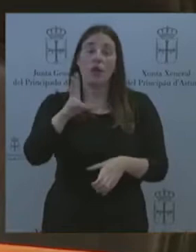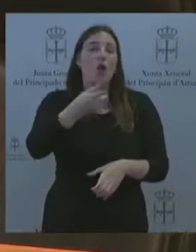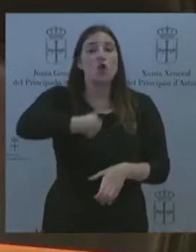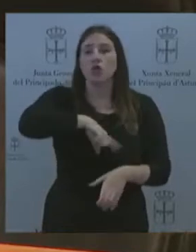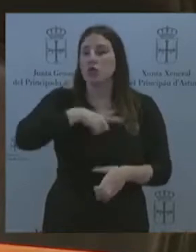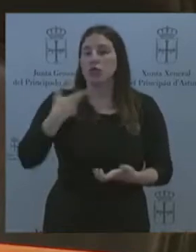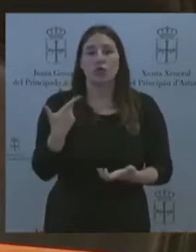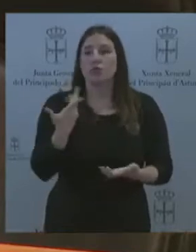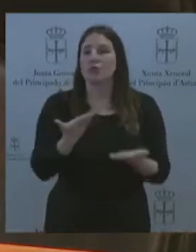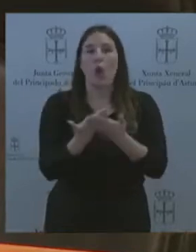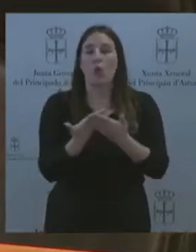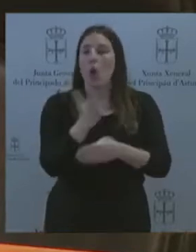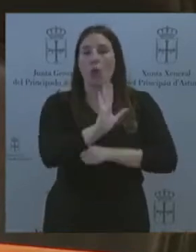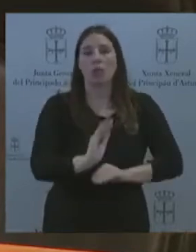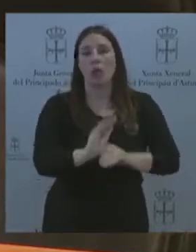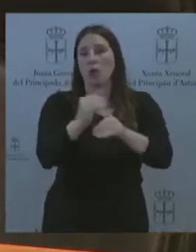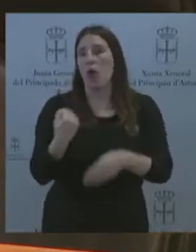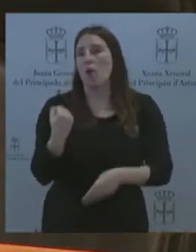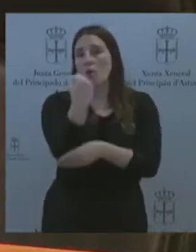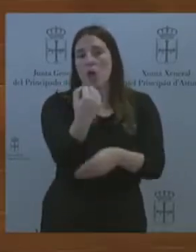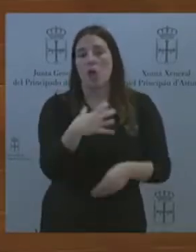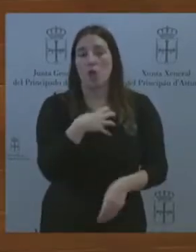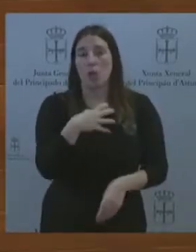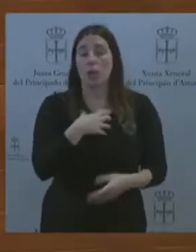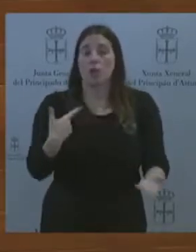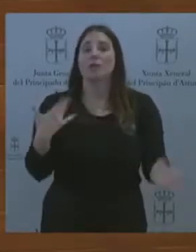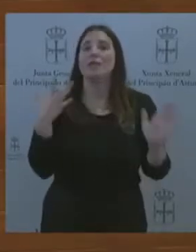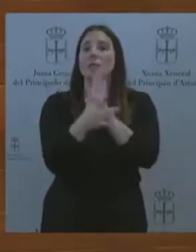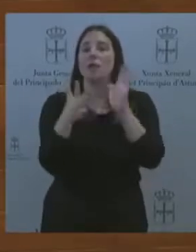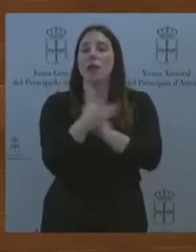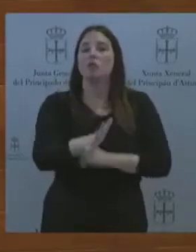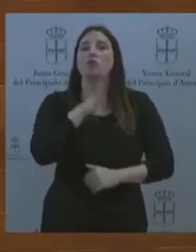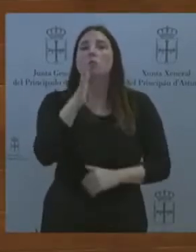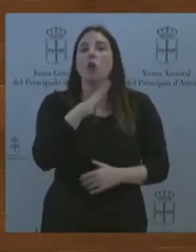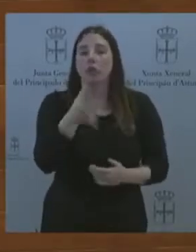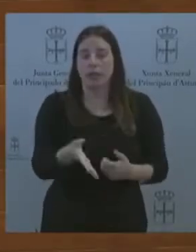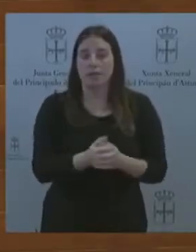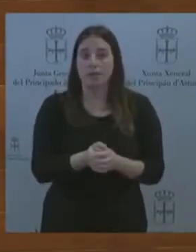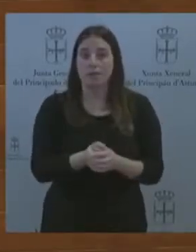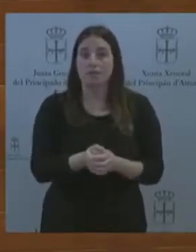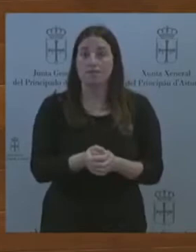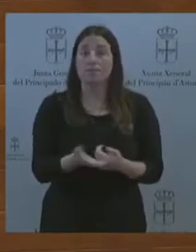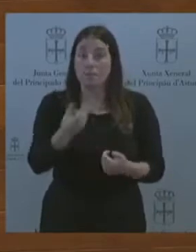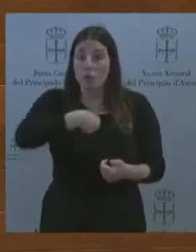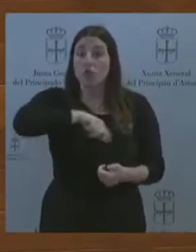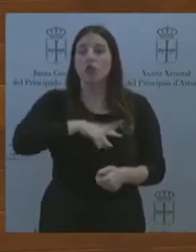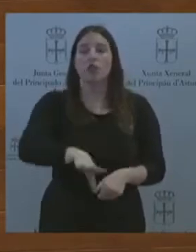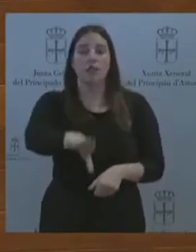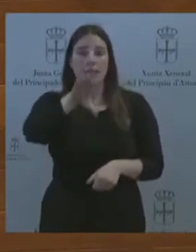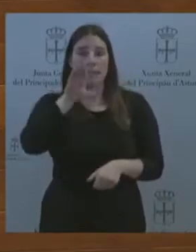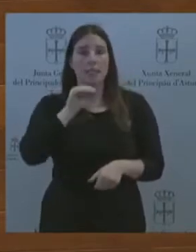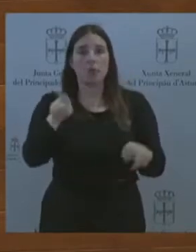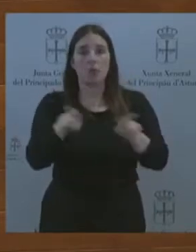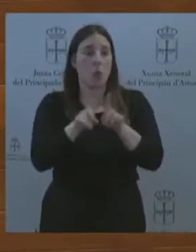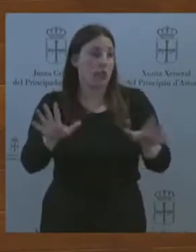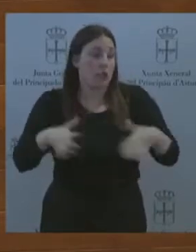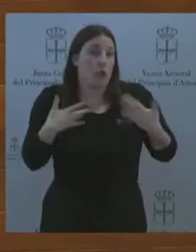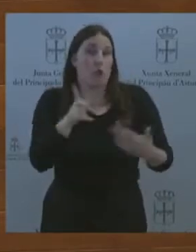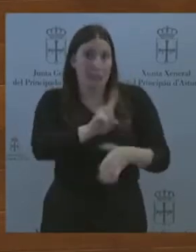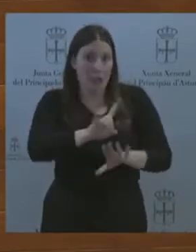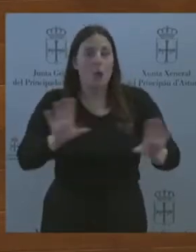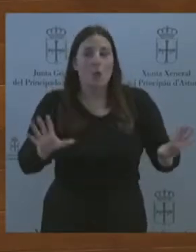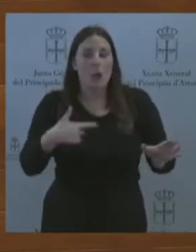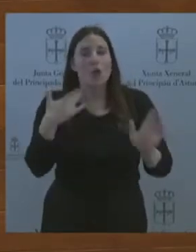explicarles detalladamente nuestras razones, aunque entendemos que no les coge de sorpresa. Vox no apoyará una propuesta que maquille de manera